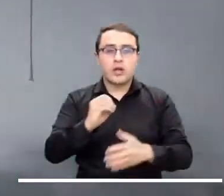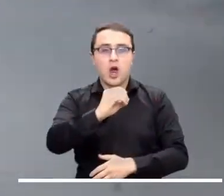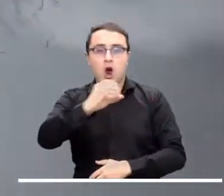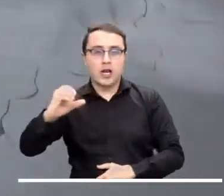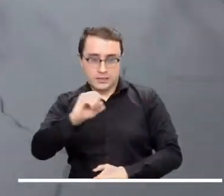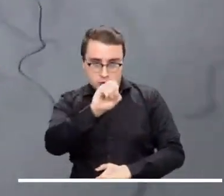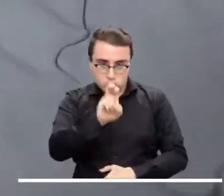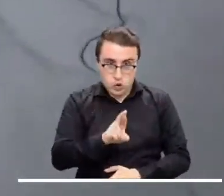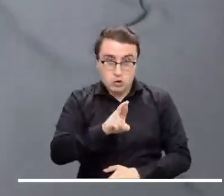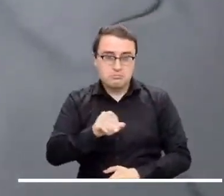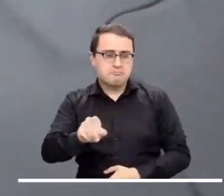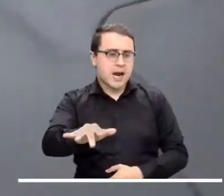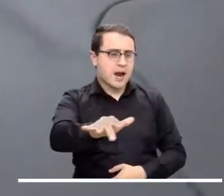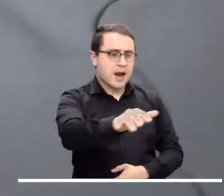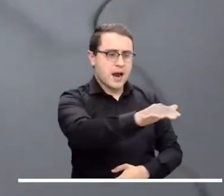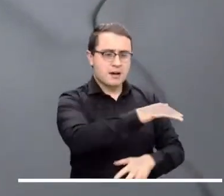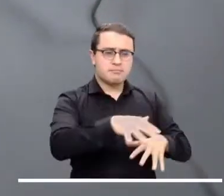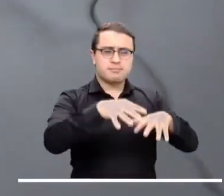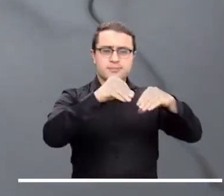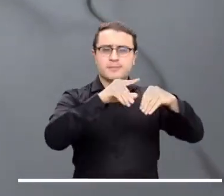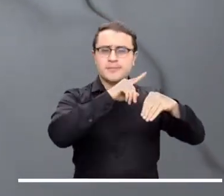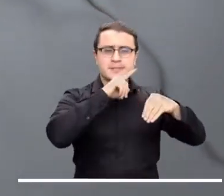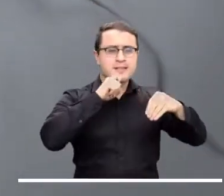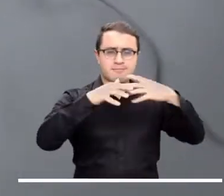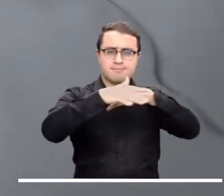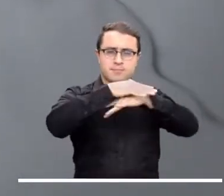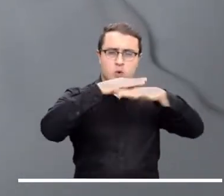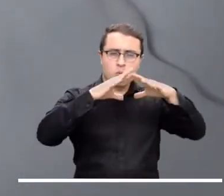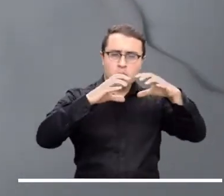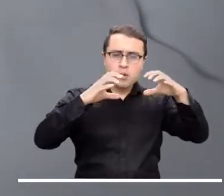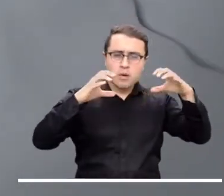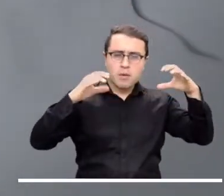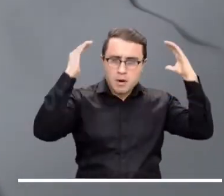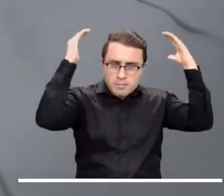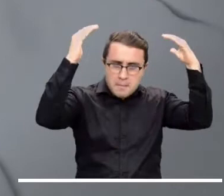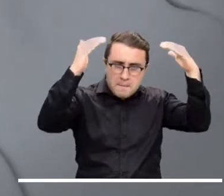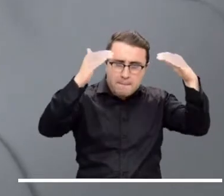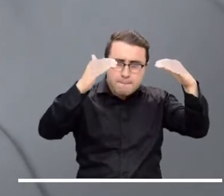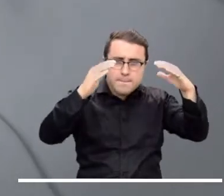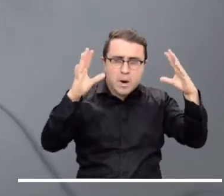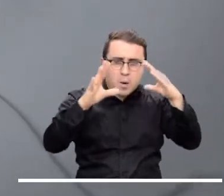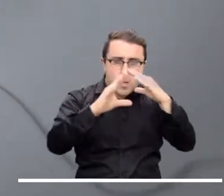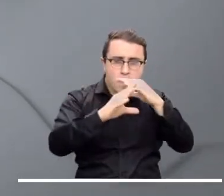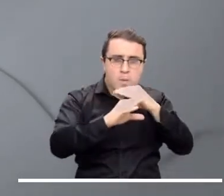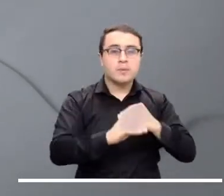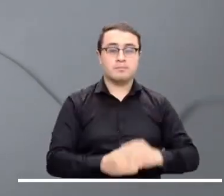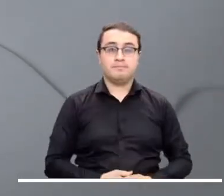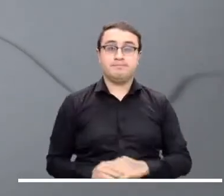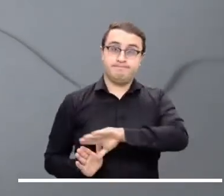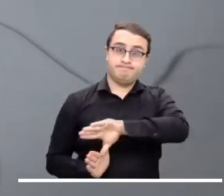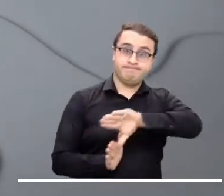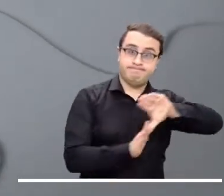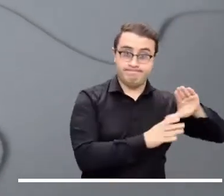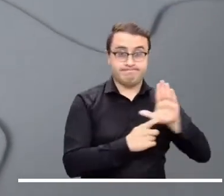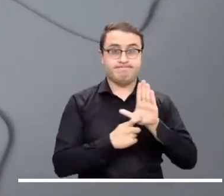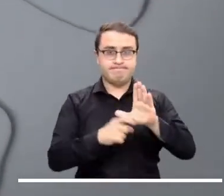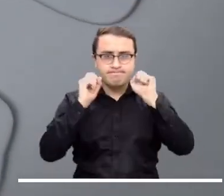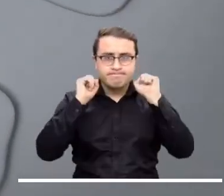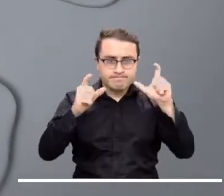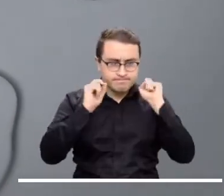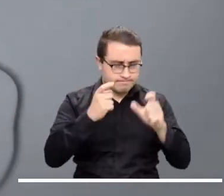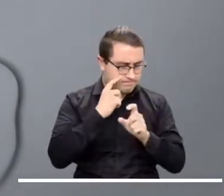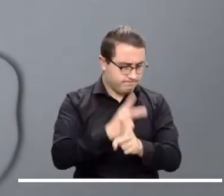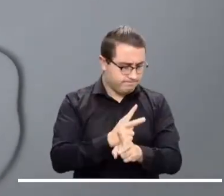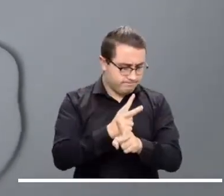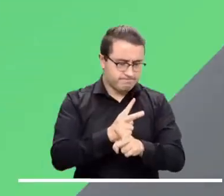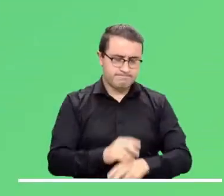Lluvias ligeras se calculan en el occidente y sur de la capital. Por lo demás, en la ciudad se espera un cielo entrece minublado y encapotado durante